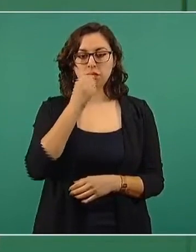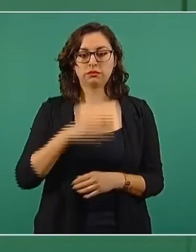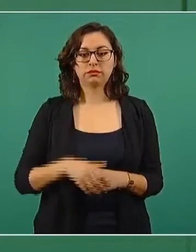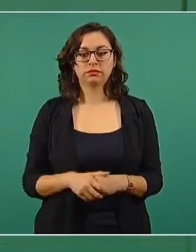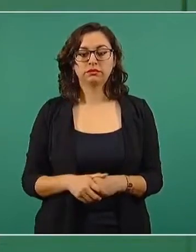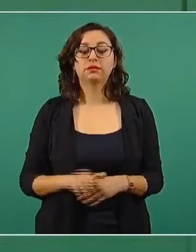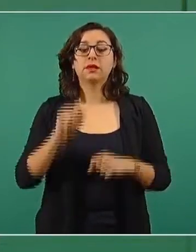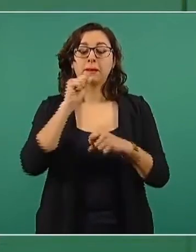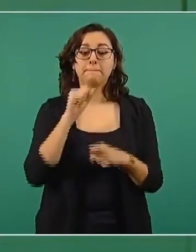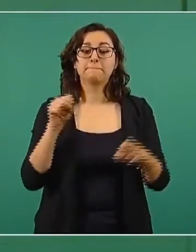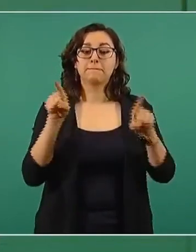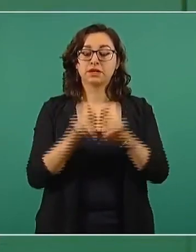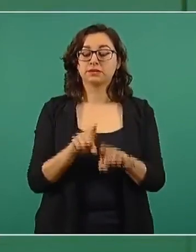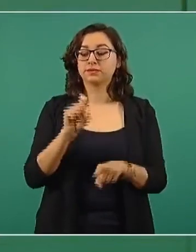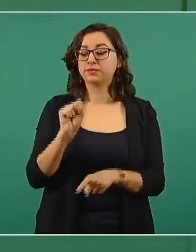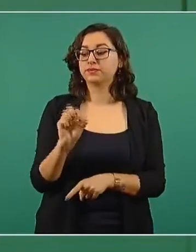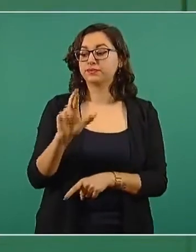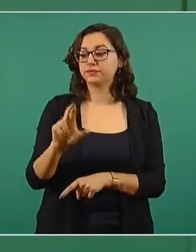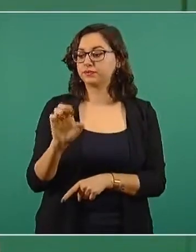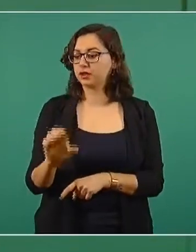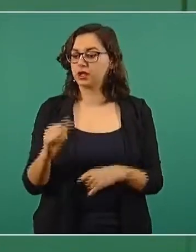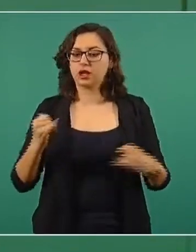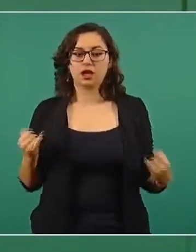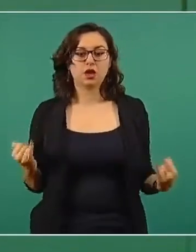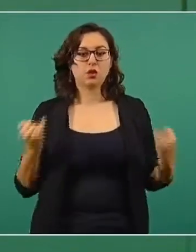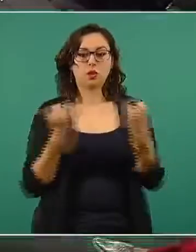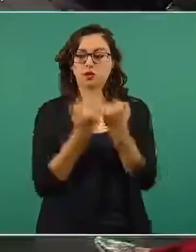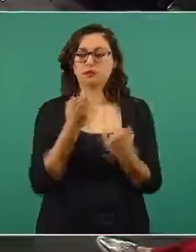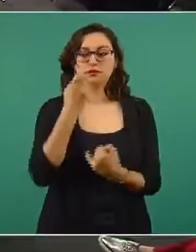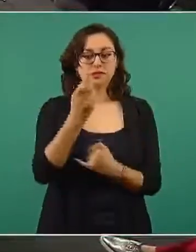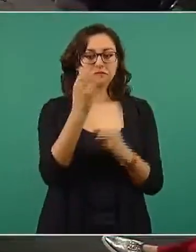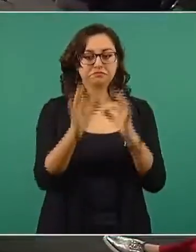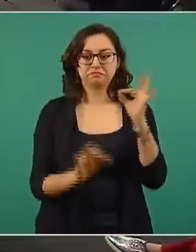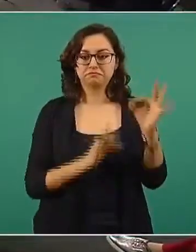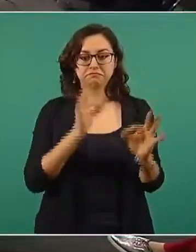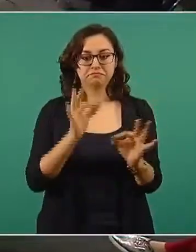Secretaría de Relaciones Exteriores. Eso es todo lo que puedo decir.